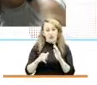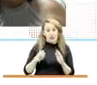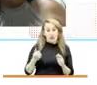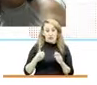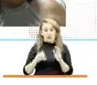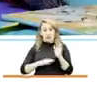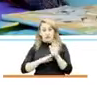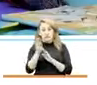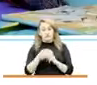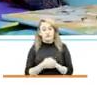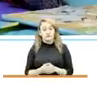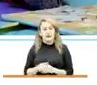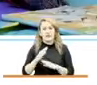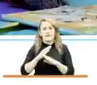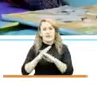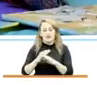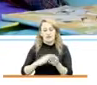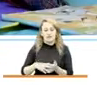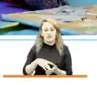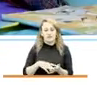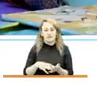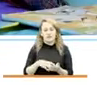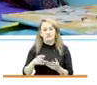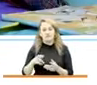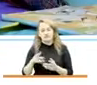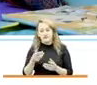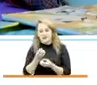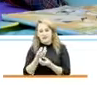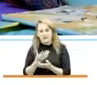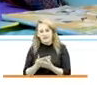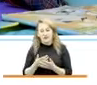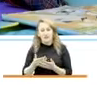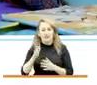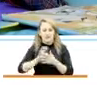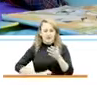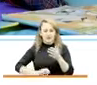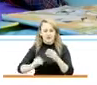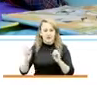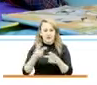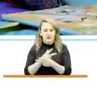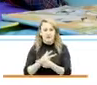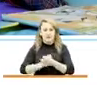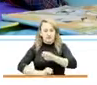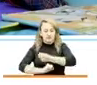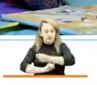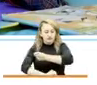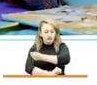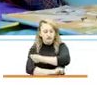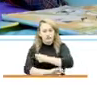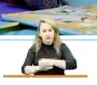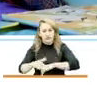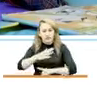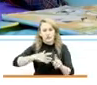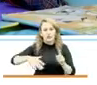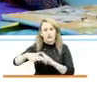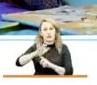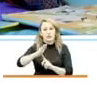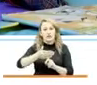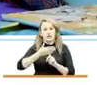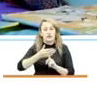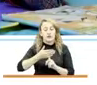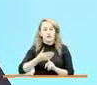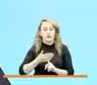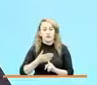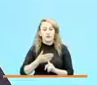prevenir vulnerabilidades y crear esquemas que reduzcan la violencia y fortalecer el entorno protector por excelencia